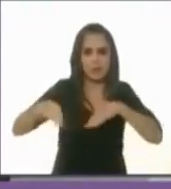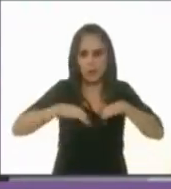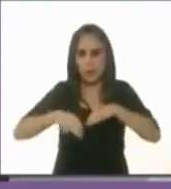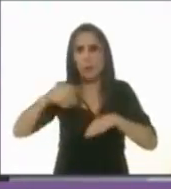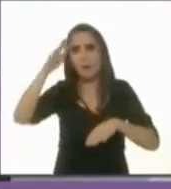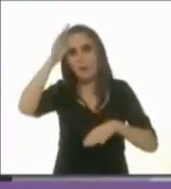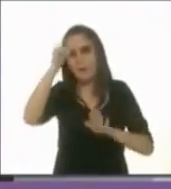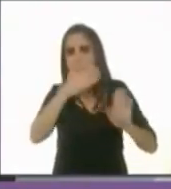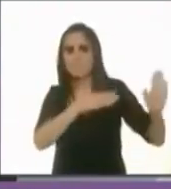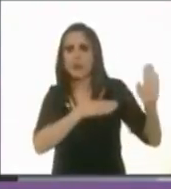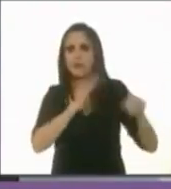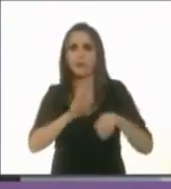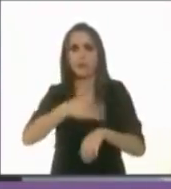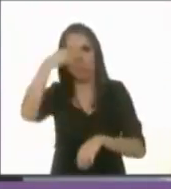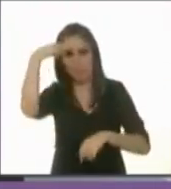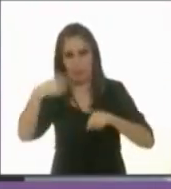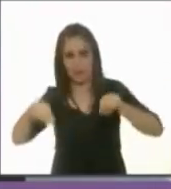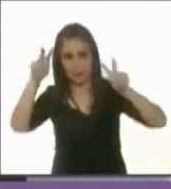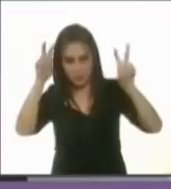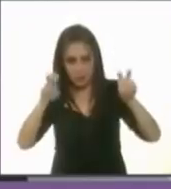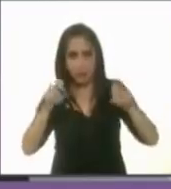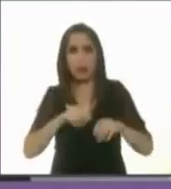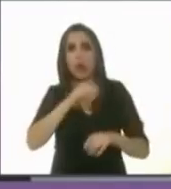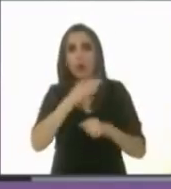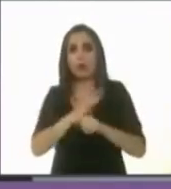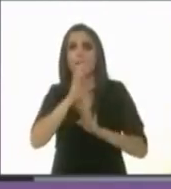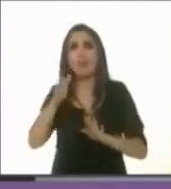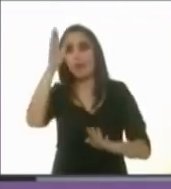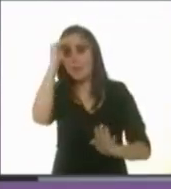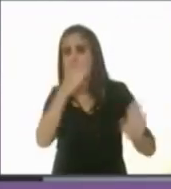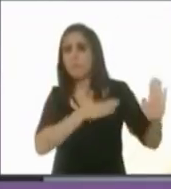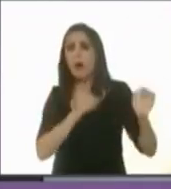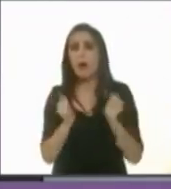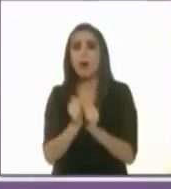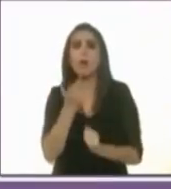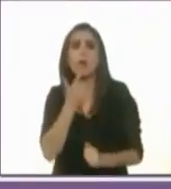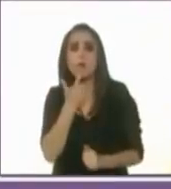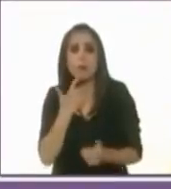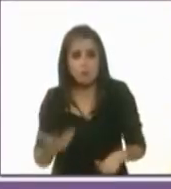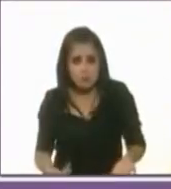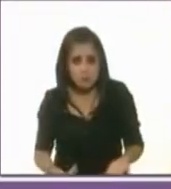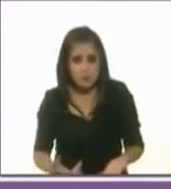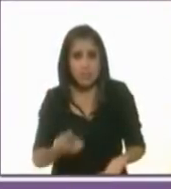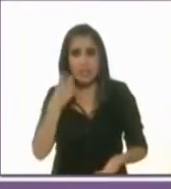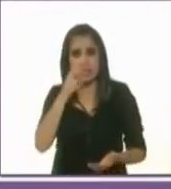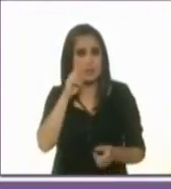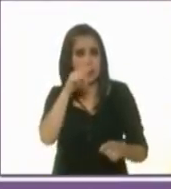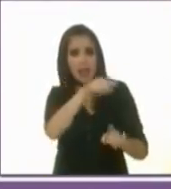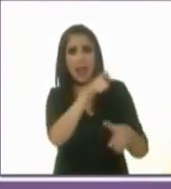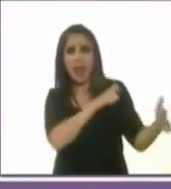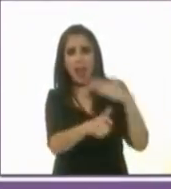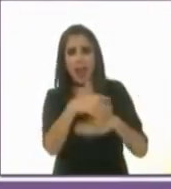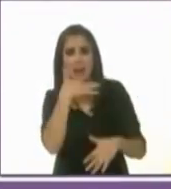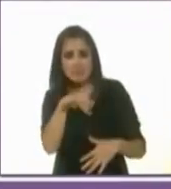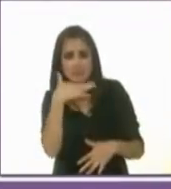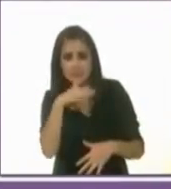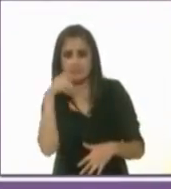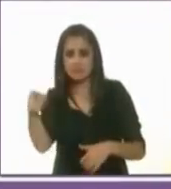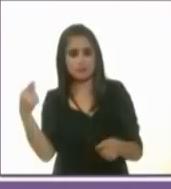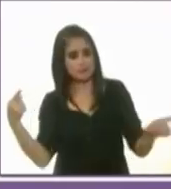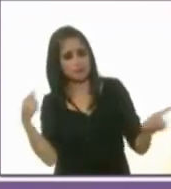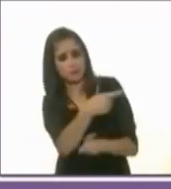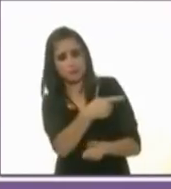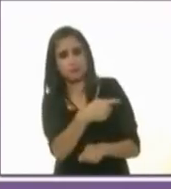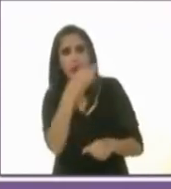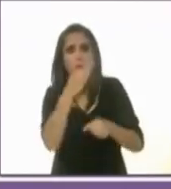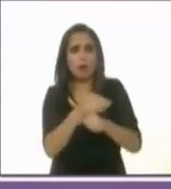por México y termina con el pacto con López Obrador. De ser declarado un impostor corrupto por López Obrador, hoy es